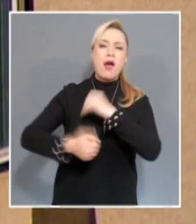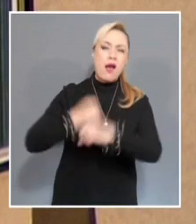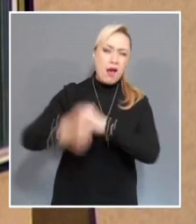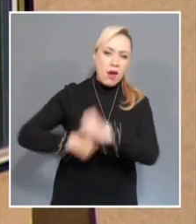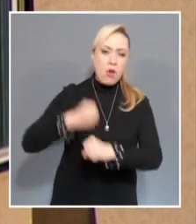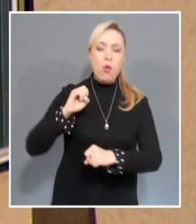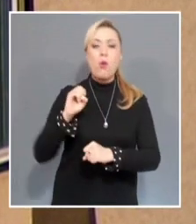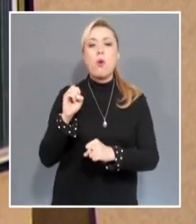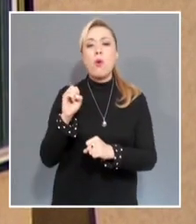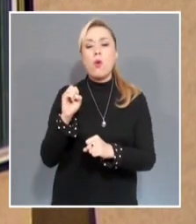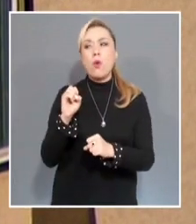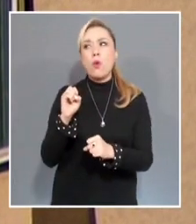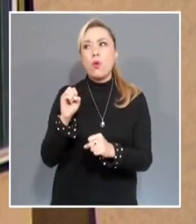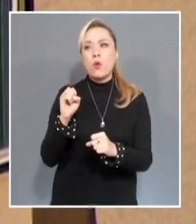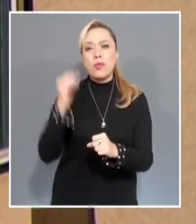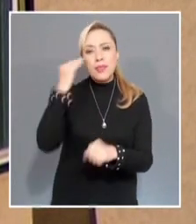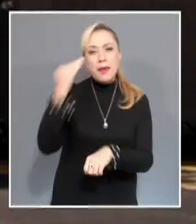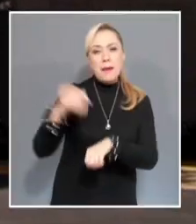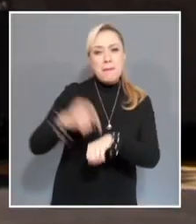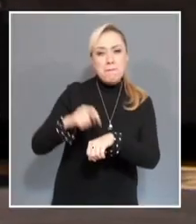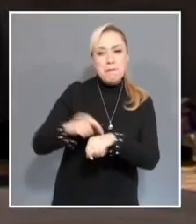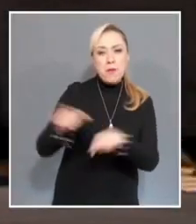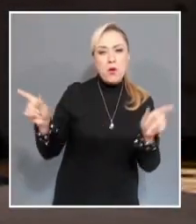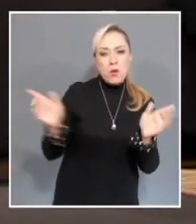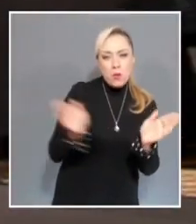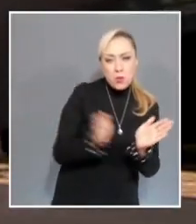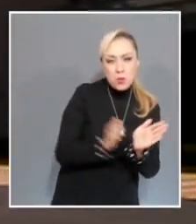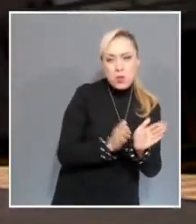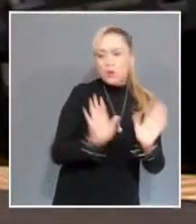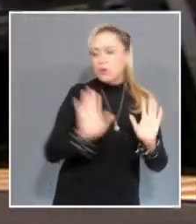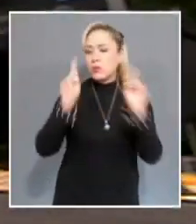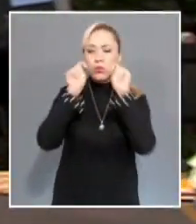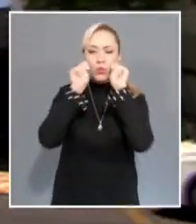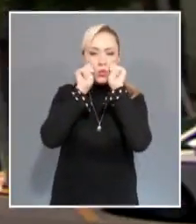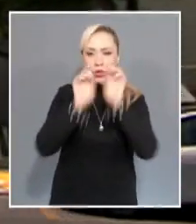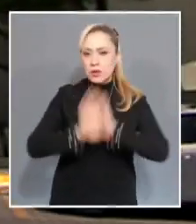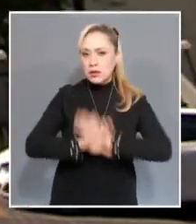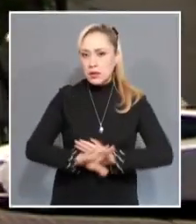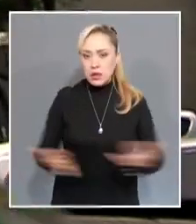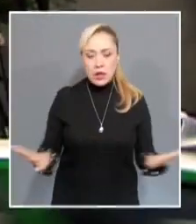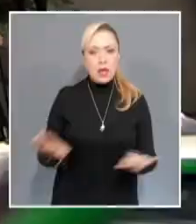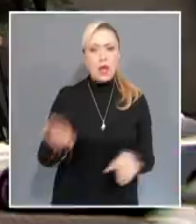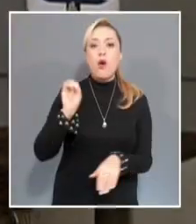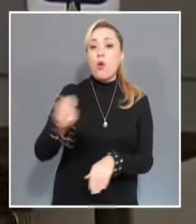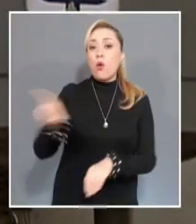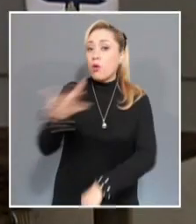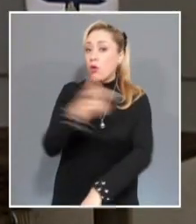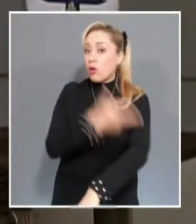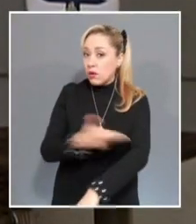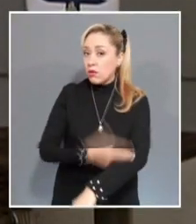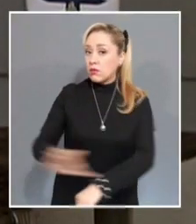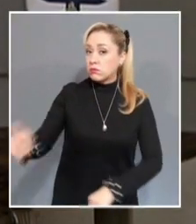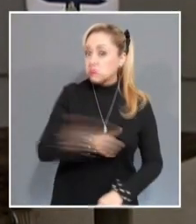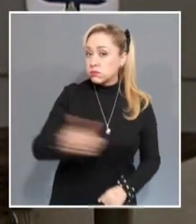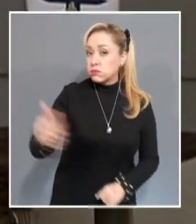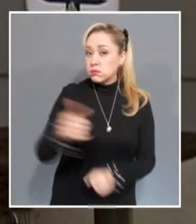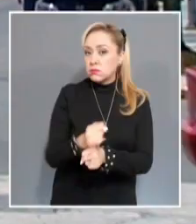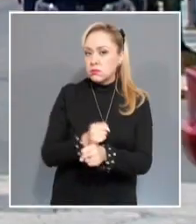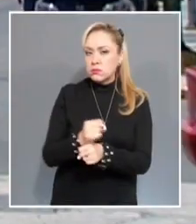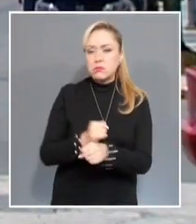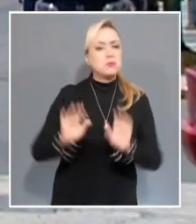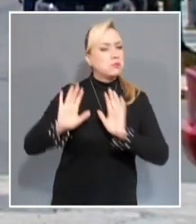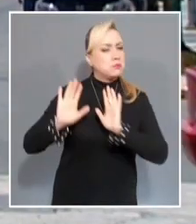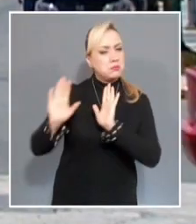firmes o tan solo de la sujeción a un proceso penal en curso. Precisa que la generalidad del requisito